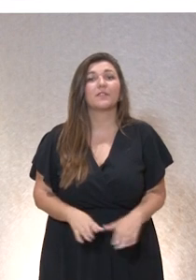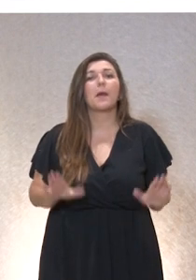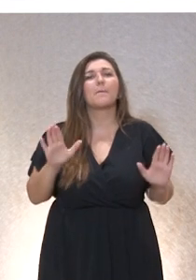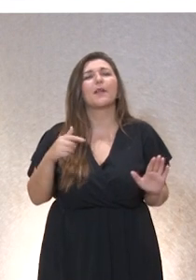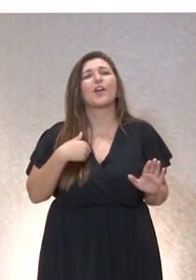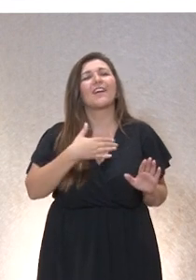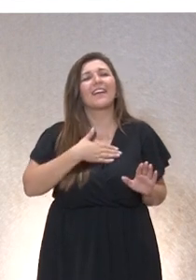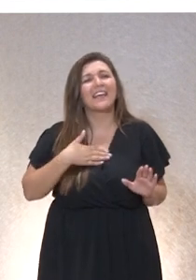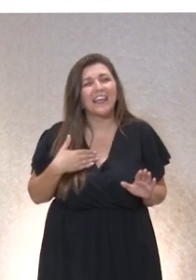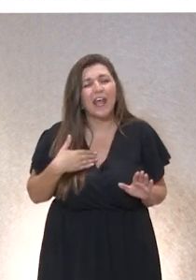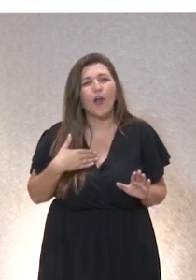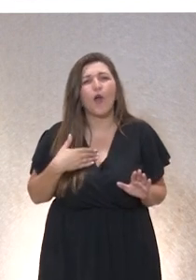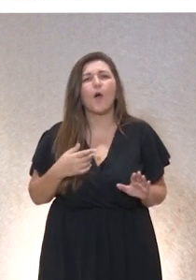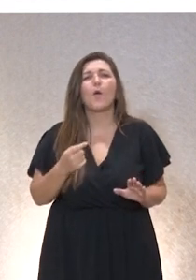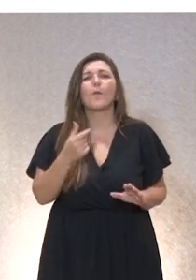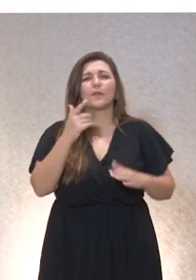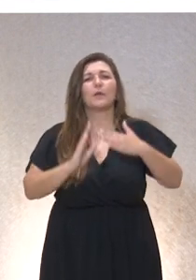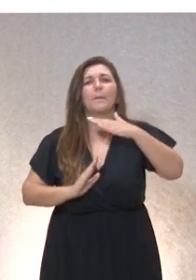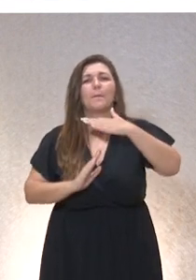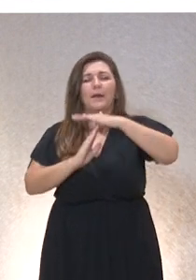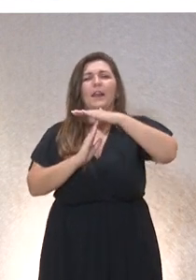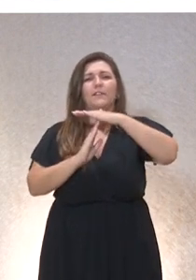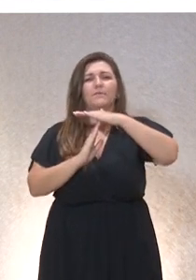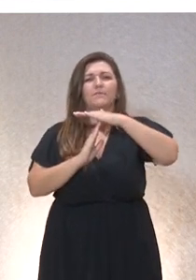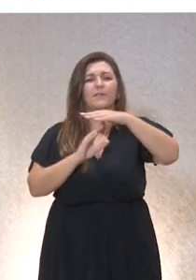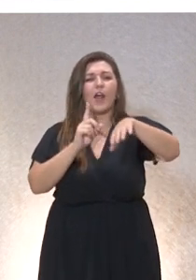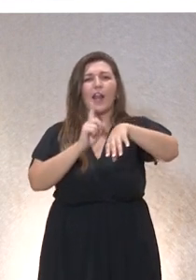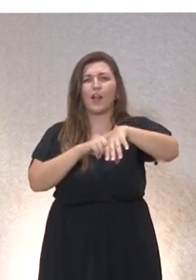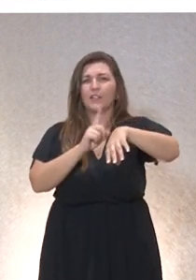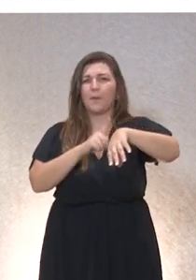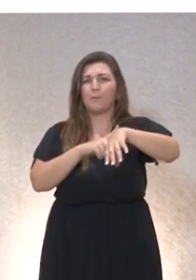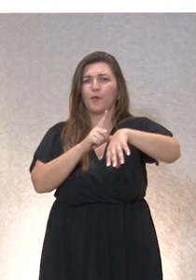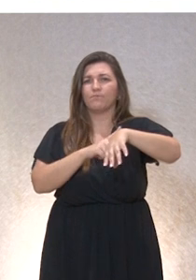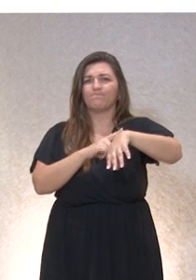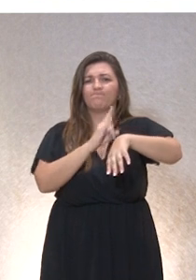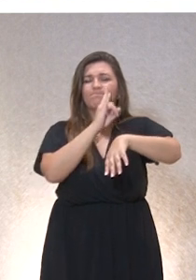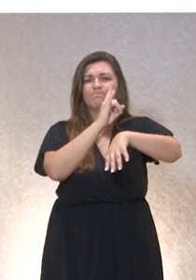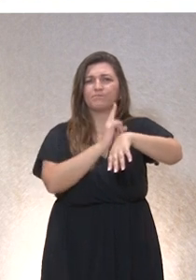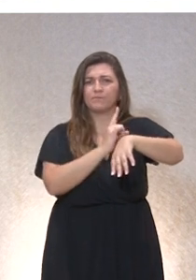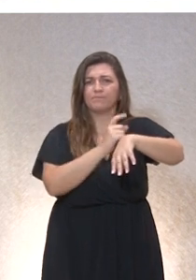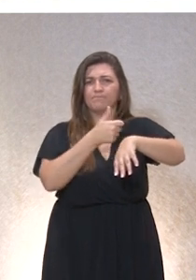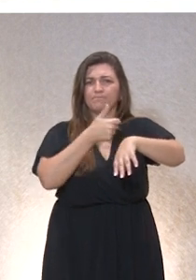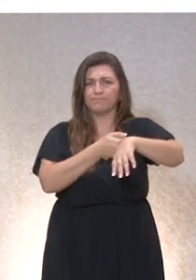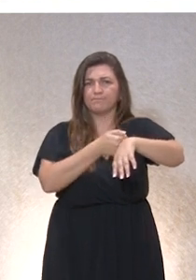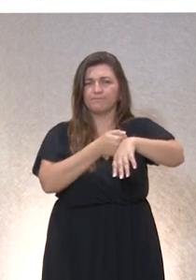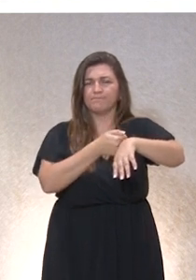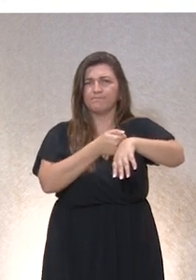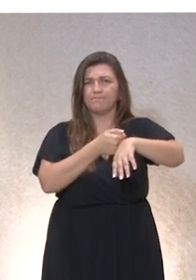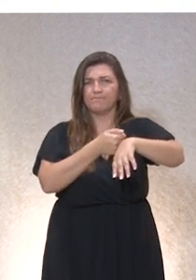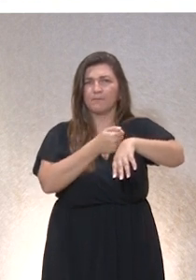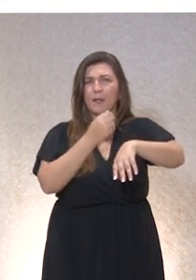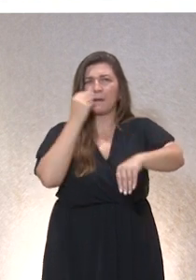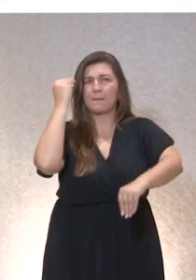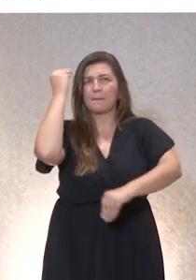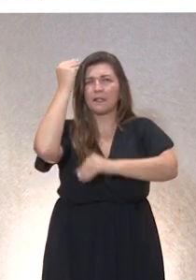que paremos por un momento el reloj, paremos por un momento el tiempo y pensemos,